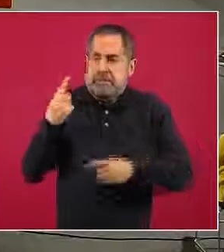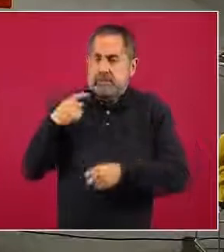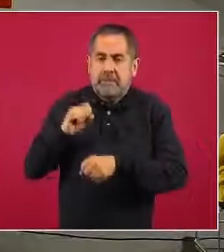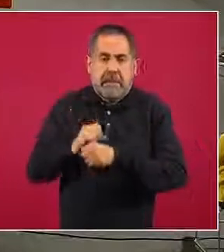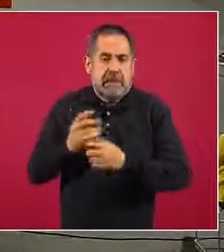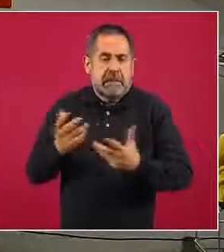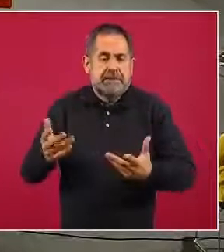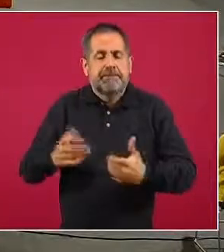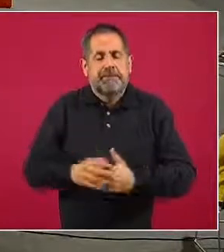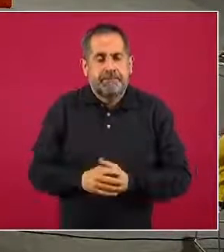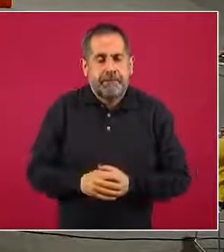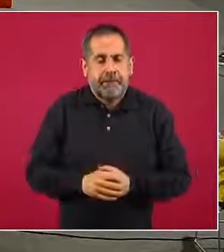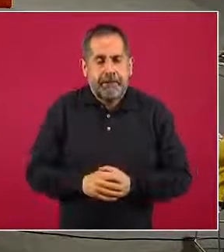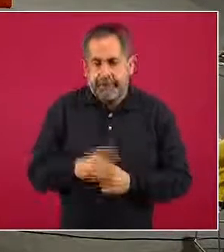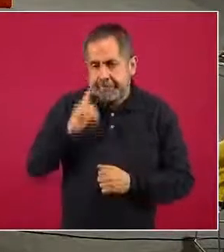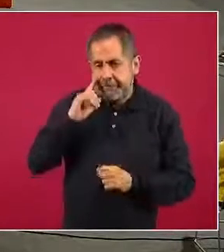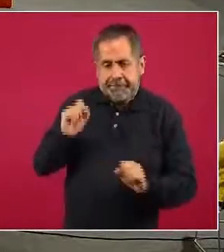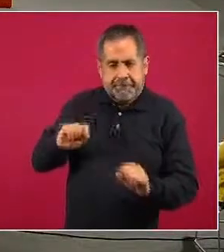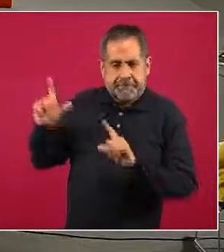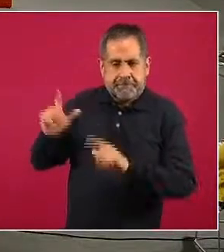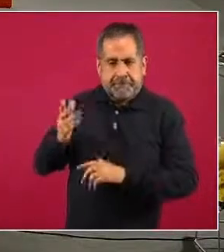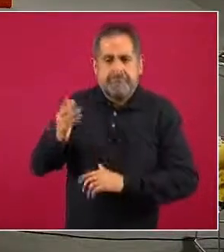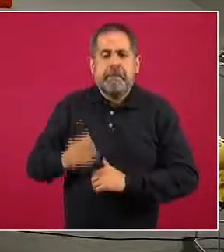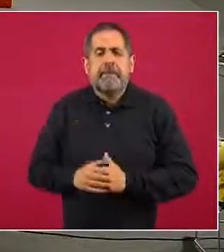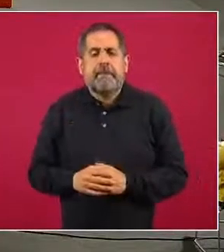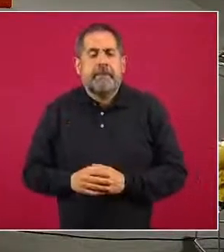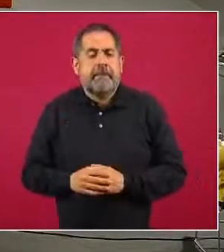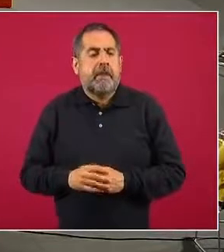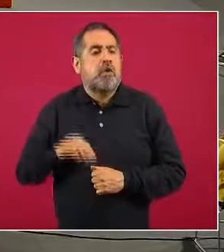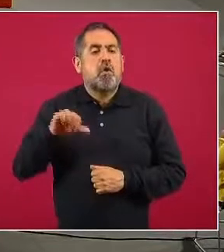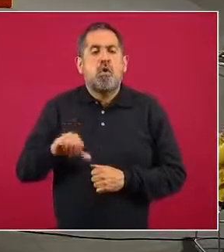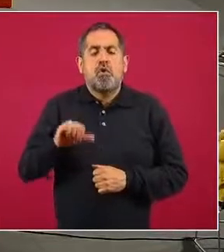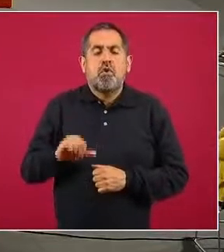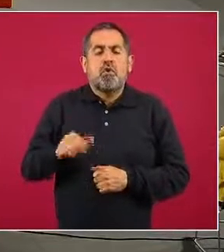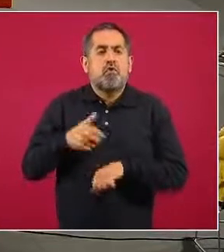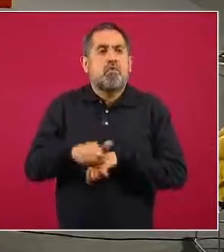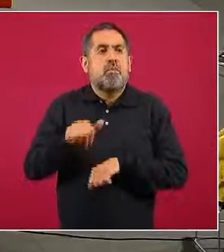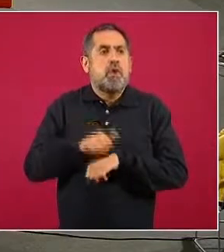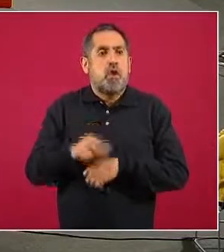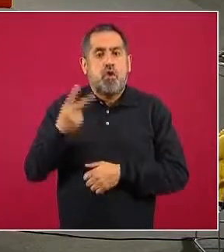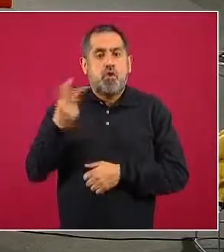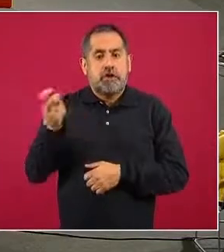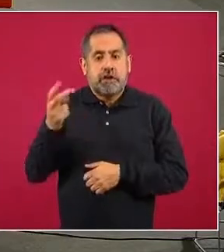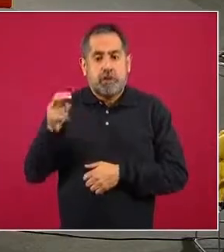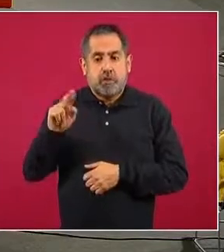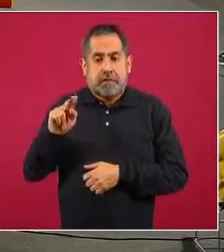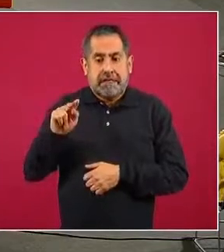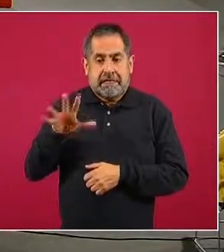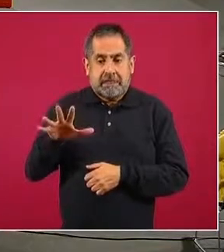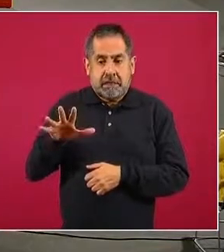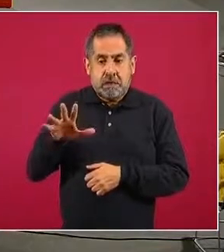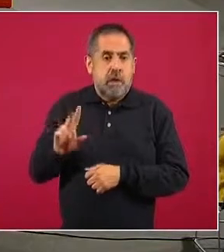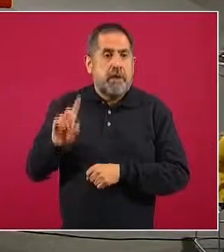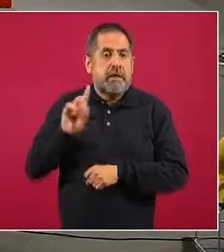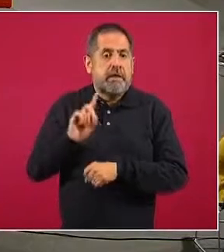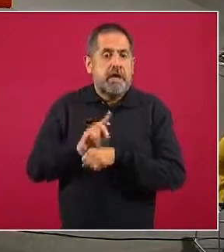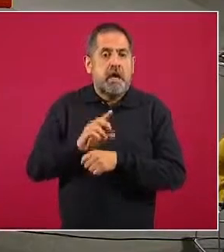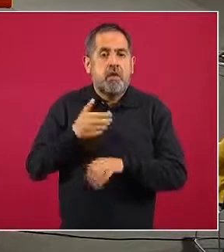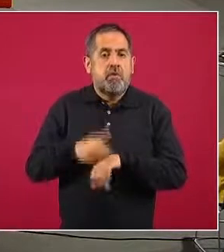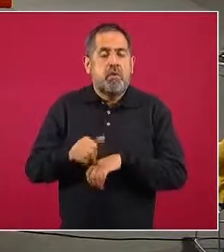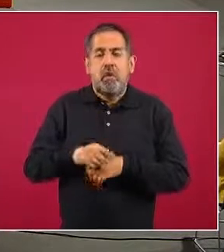La primera diapositiva, estamos en la conferencia de Espertina ya número 285 de este día número